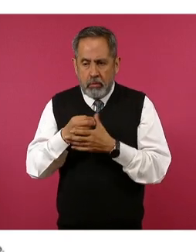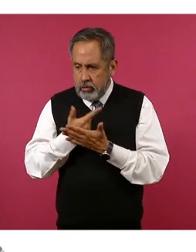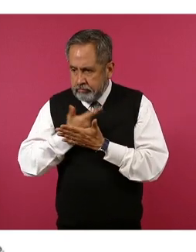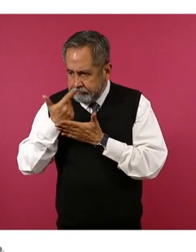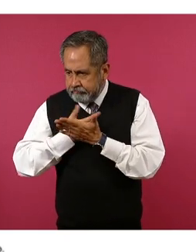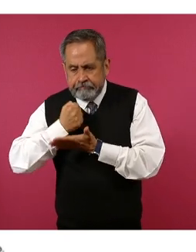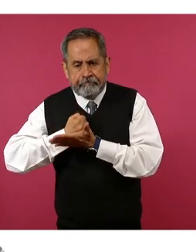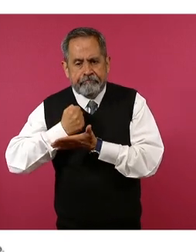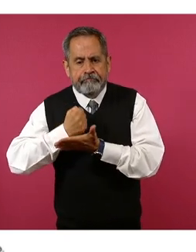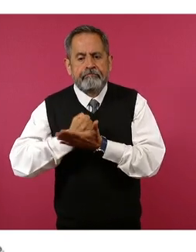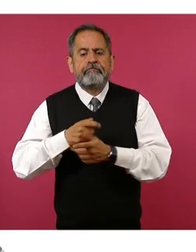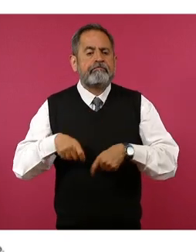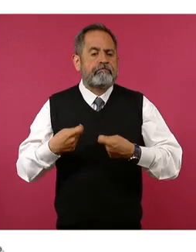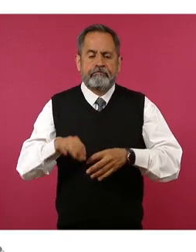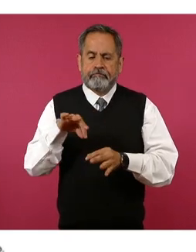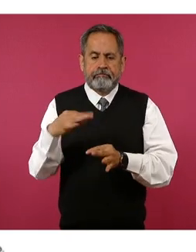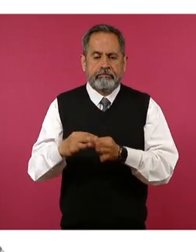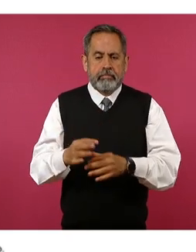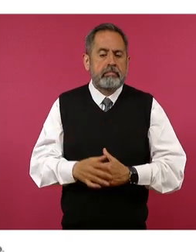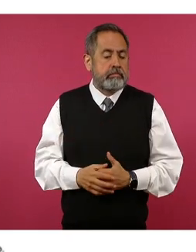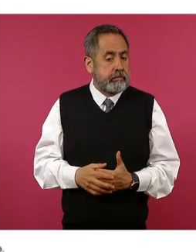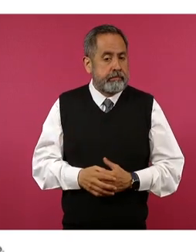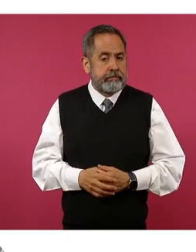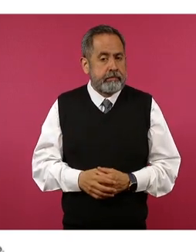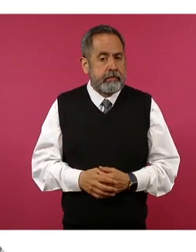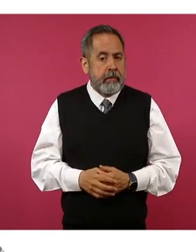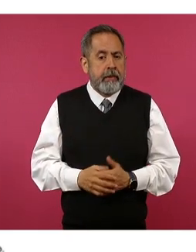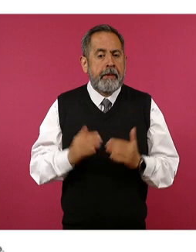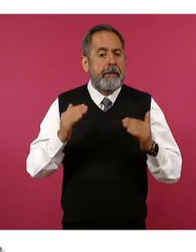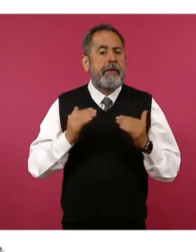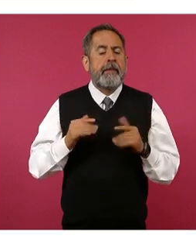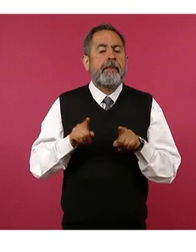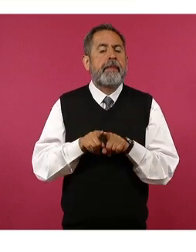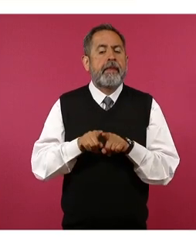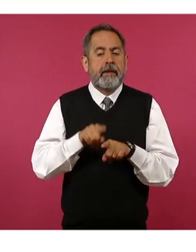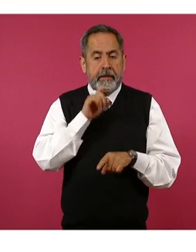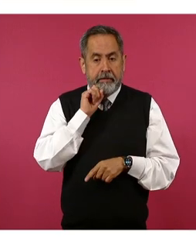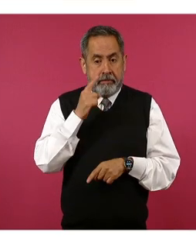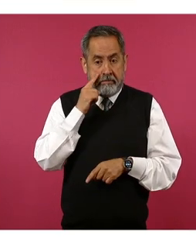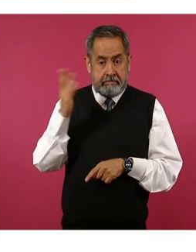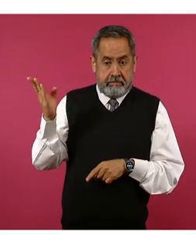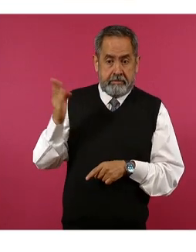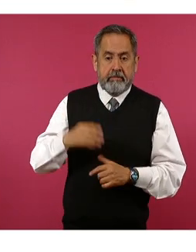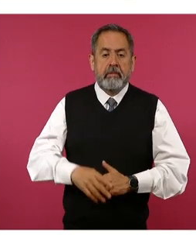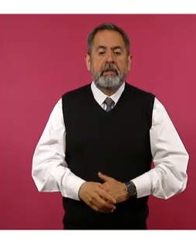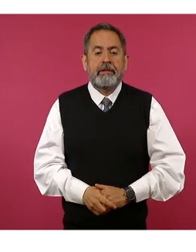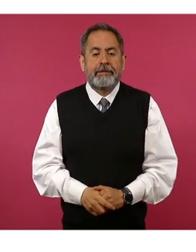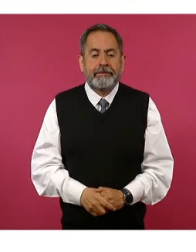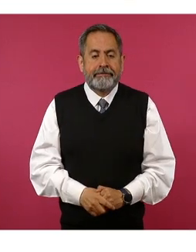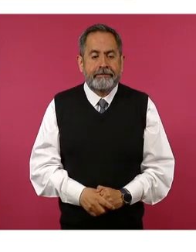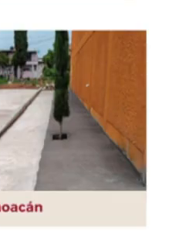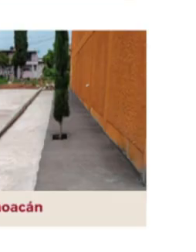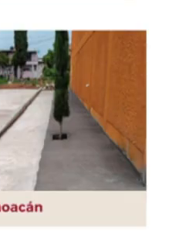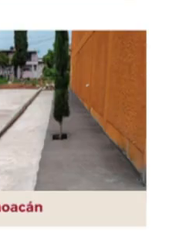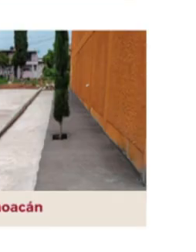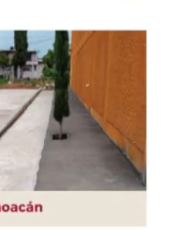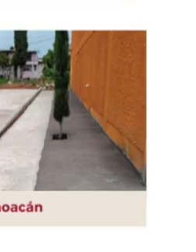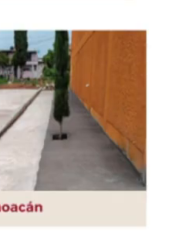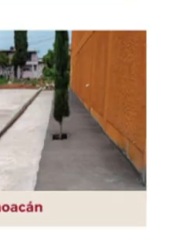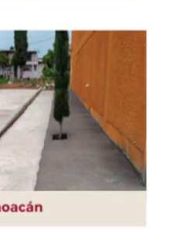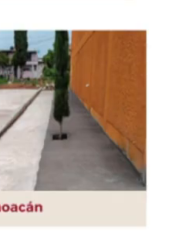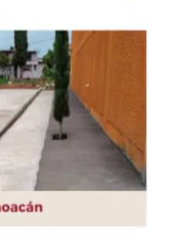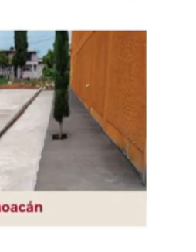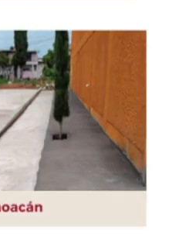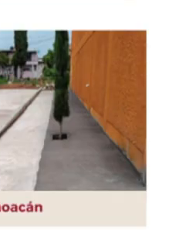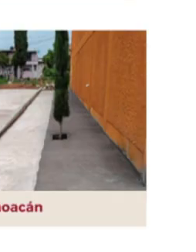regularizados. Adelante. Decir también que estos son los metros cuadrados de pavimentación por